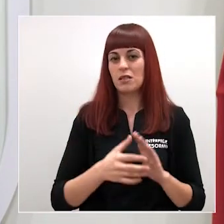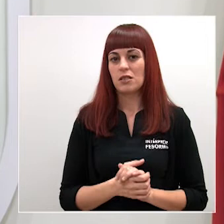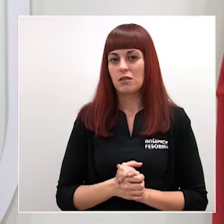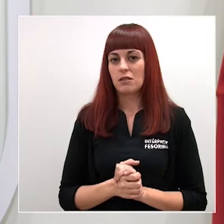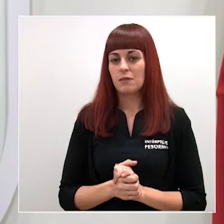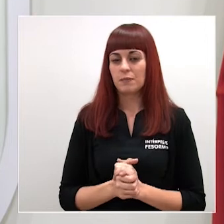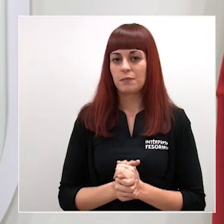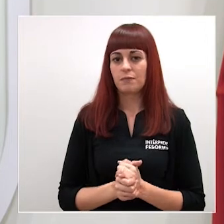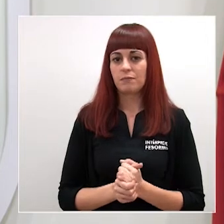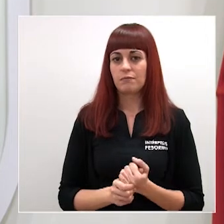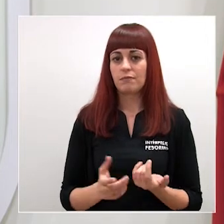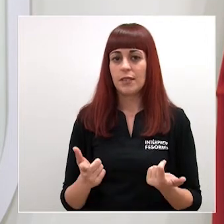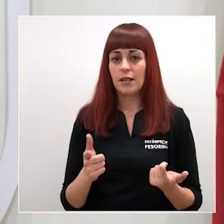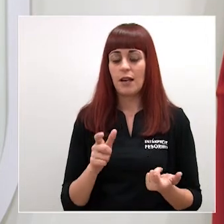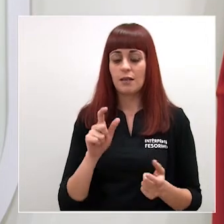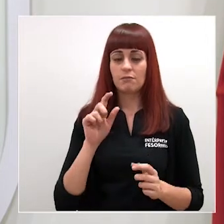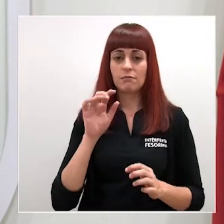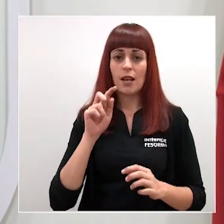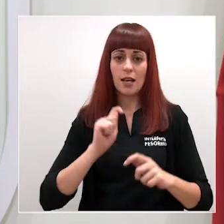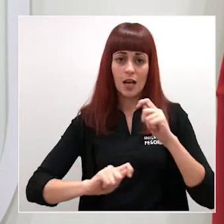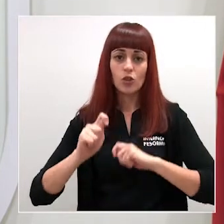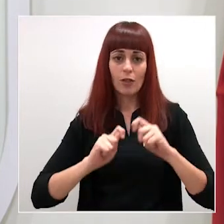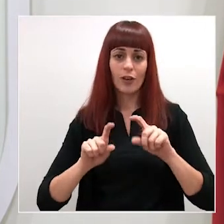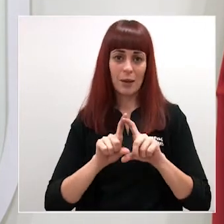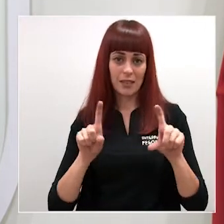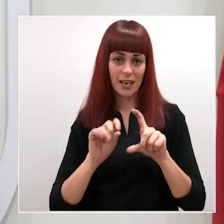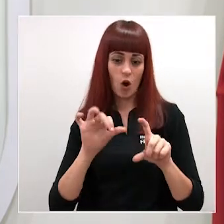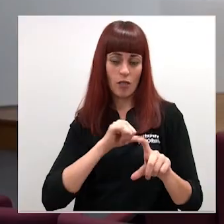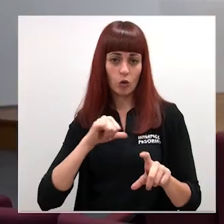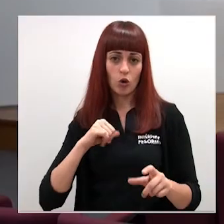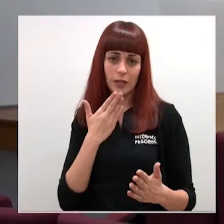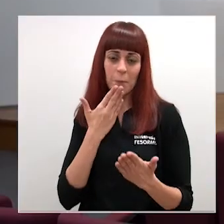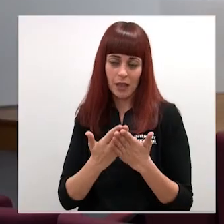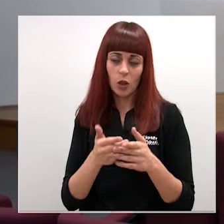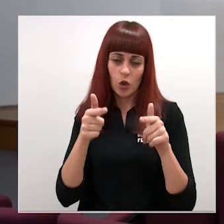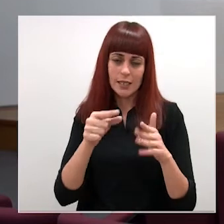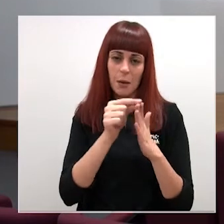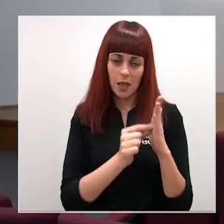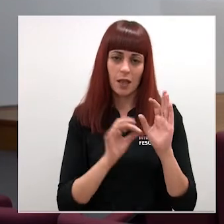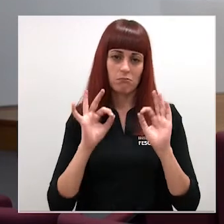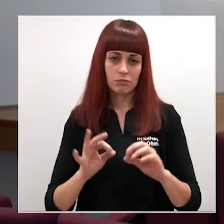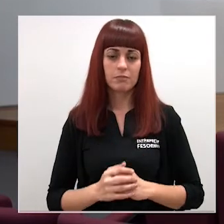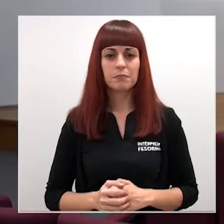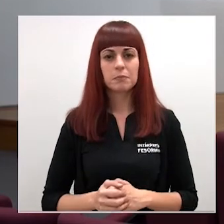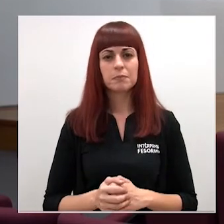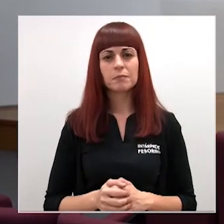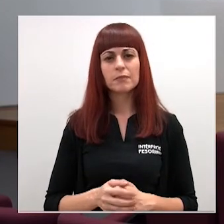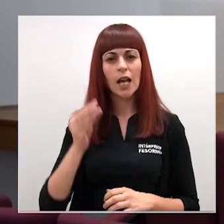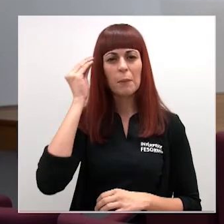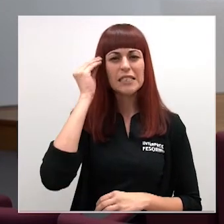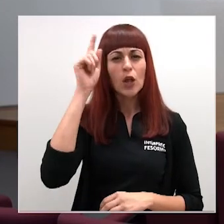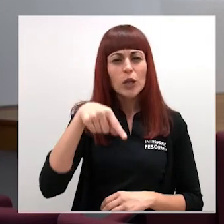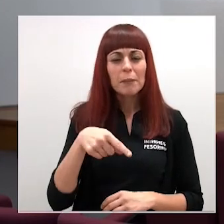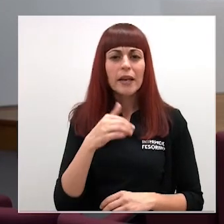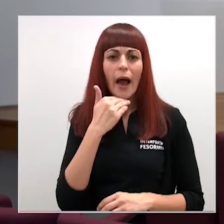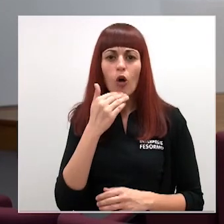por parte de las asociaciones de empresariales y de autónomos y se han planteado también algún tipo de ayuda